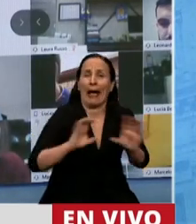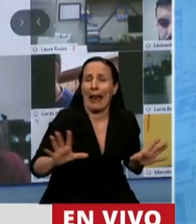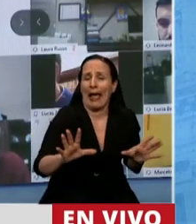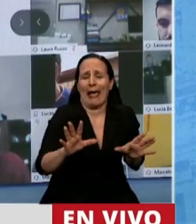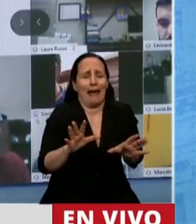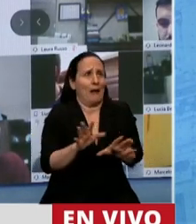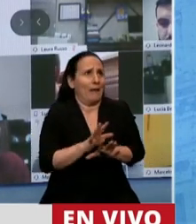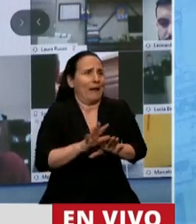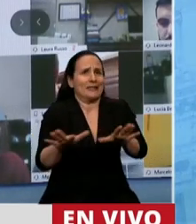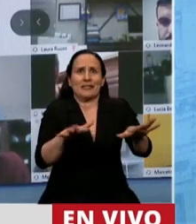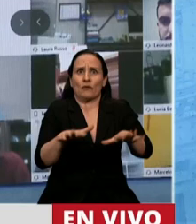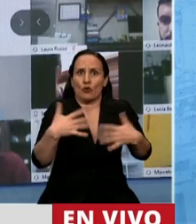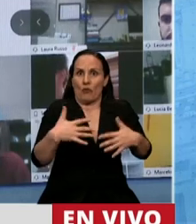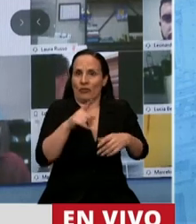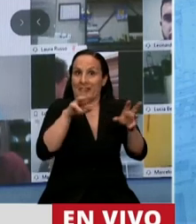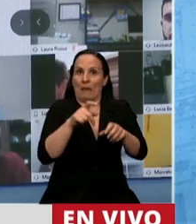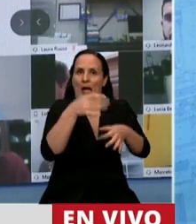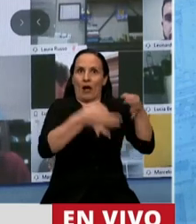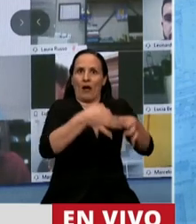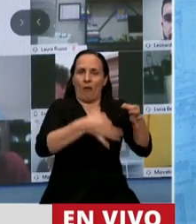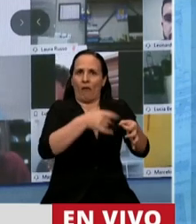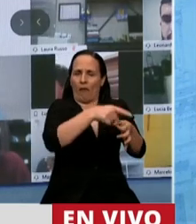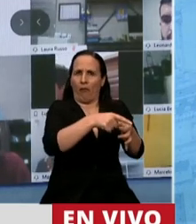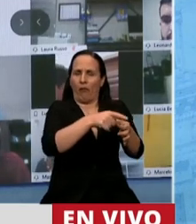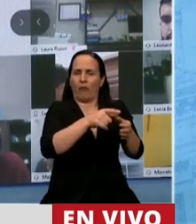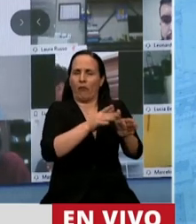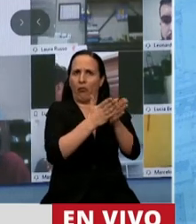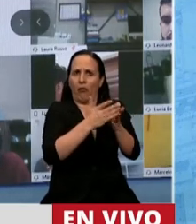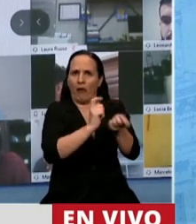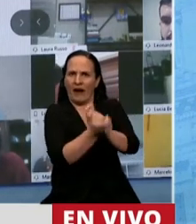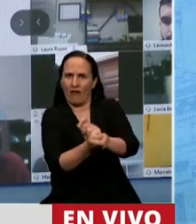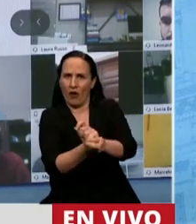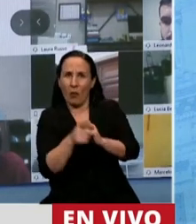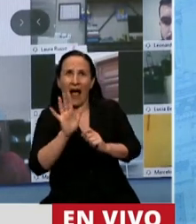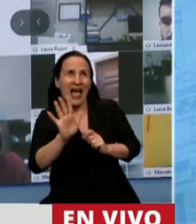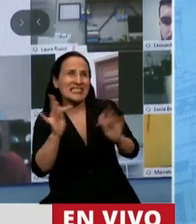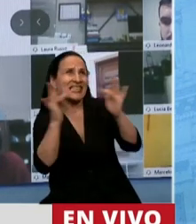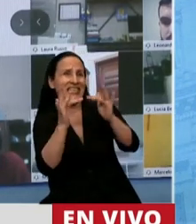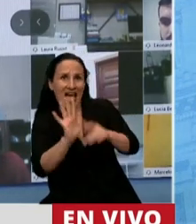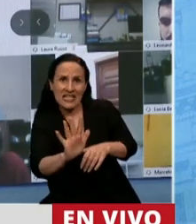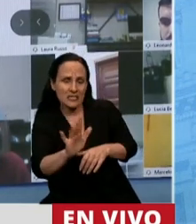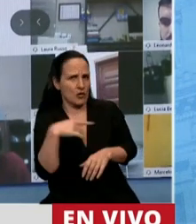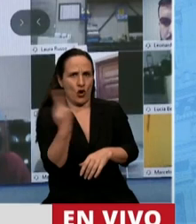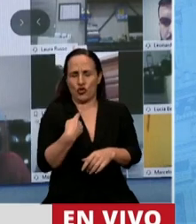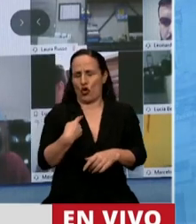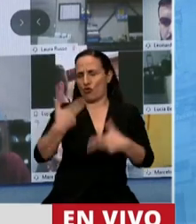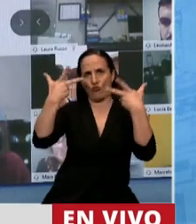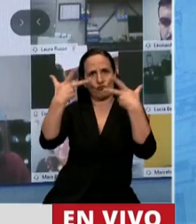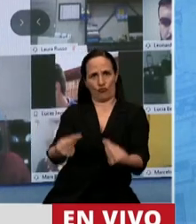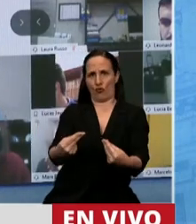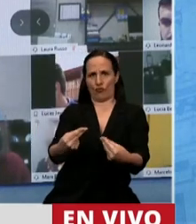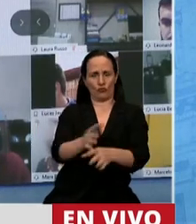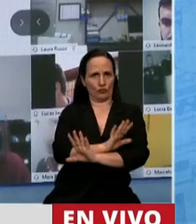tremenda, como lo es la reforma judicial, atrás de una Cámara y a escondidas, no van a contar con nuestro consentimiento.